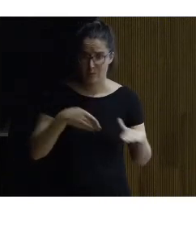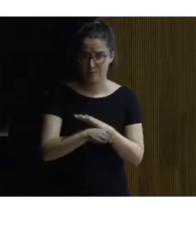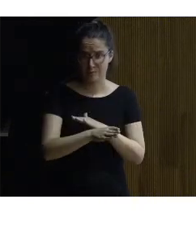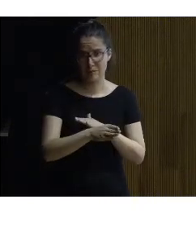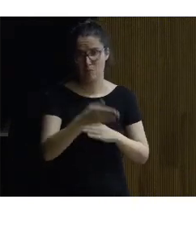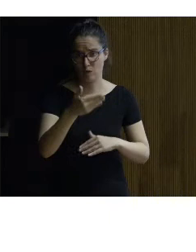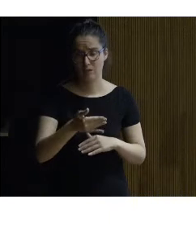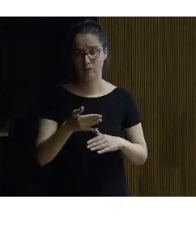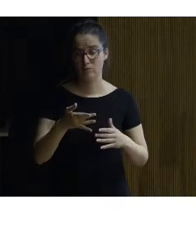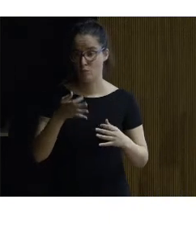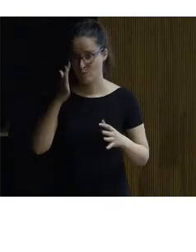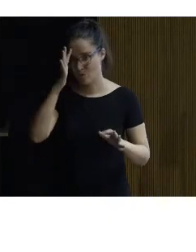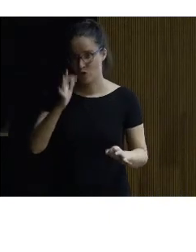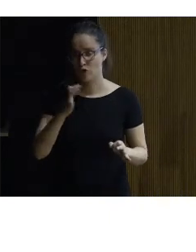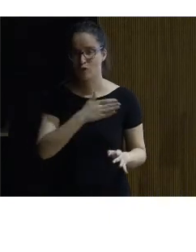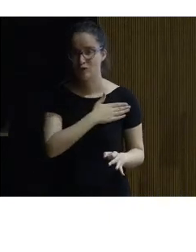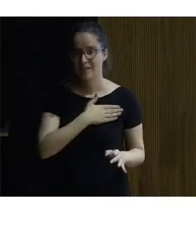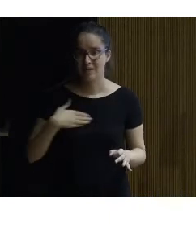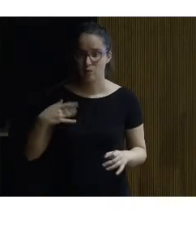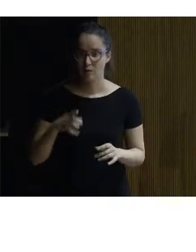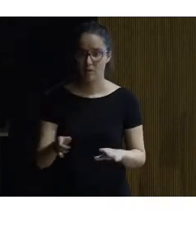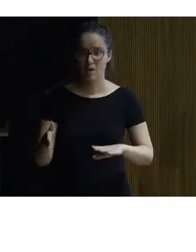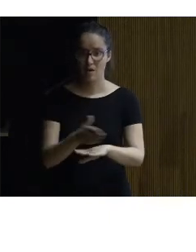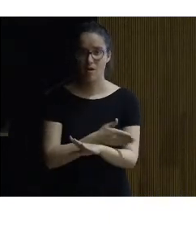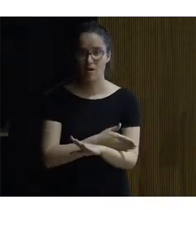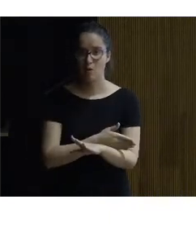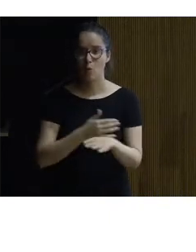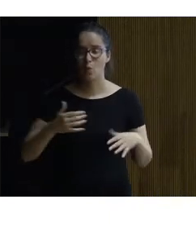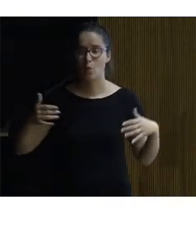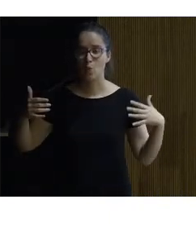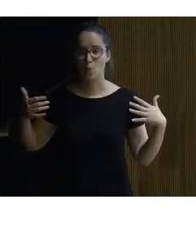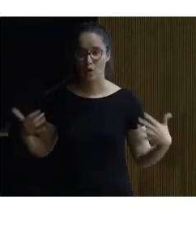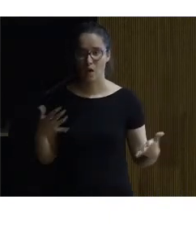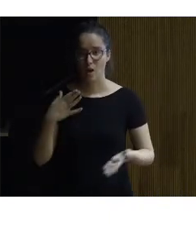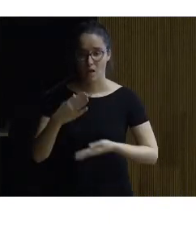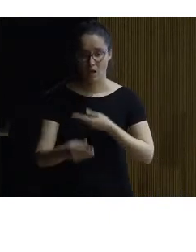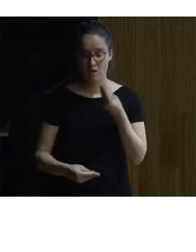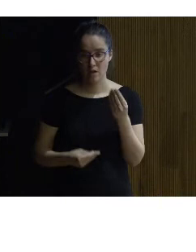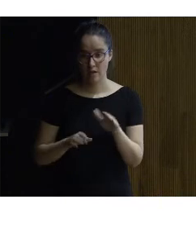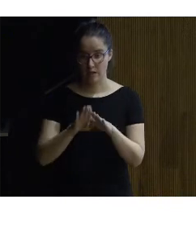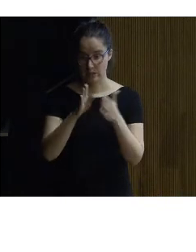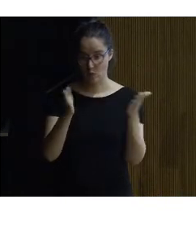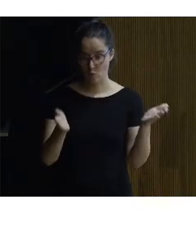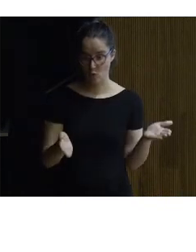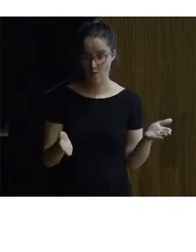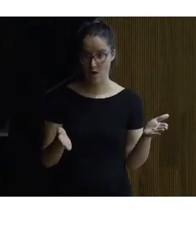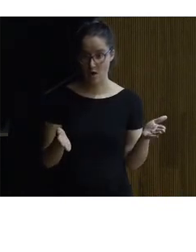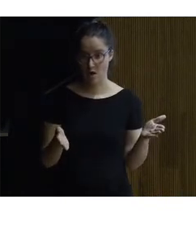naturalmente había una intención también previa que es hacer que esta intervención fuera